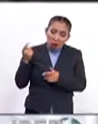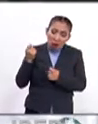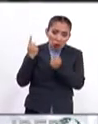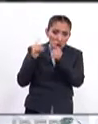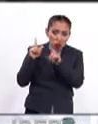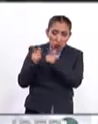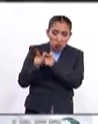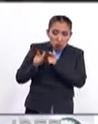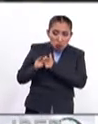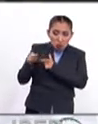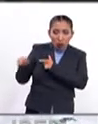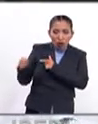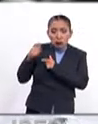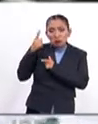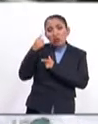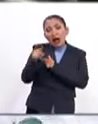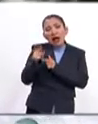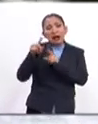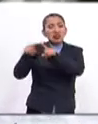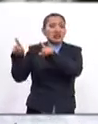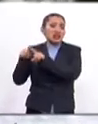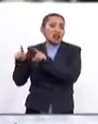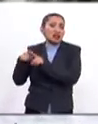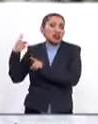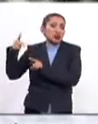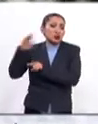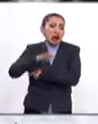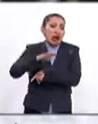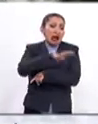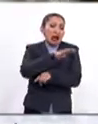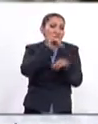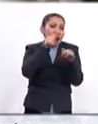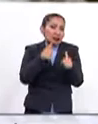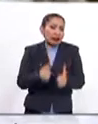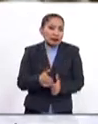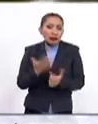dedicados a diversas disciplinas,